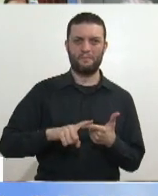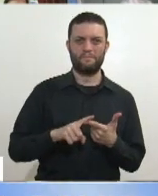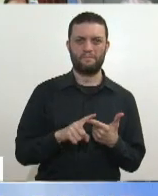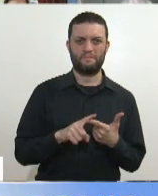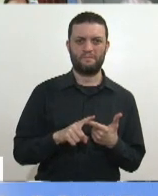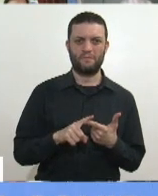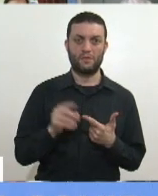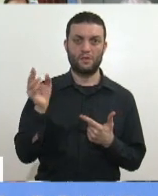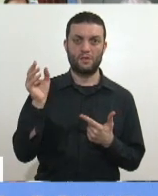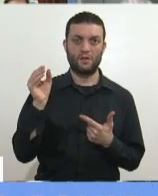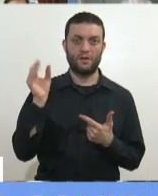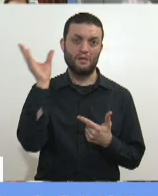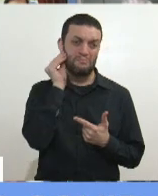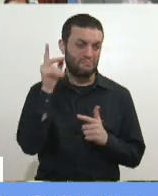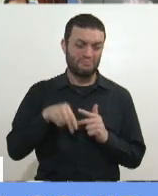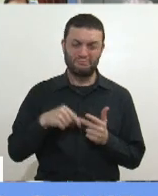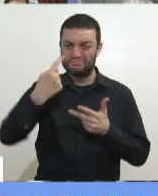Ningún problema.